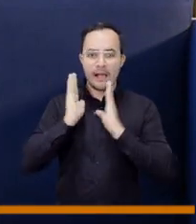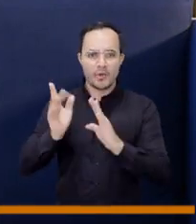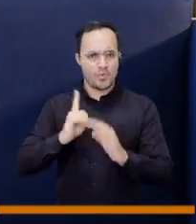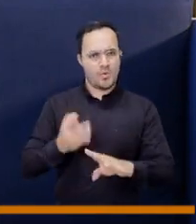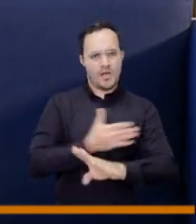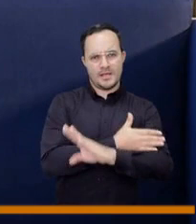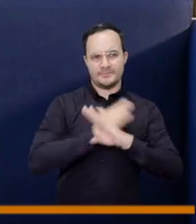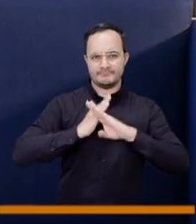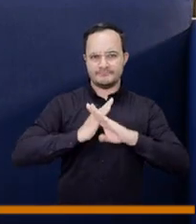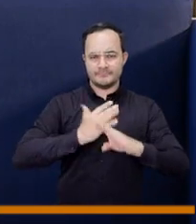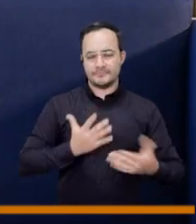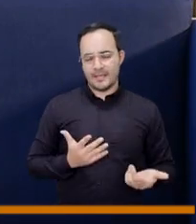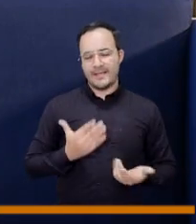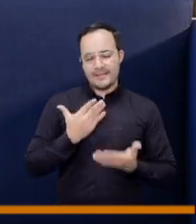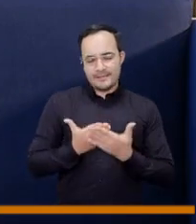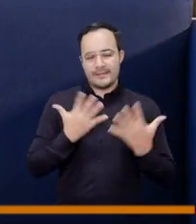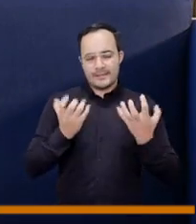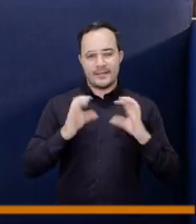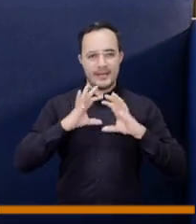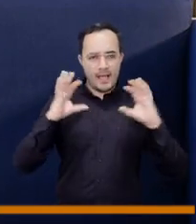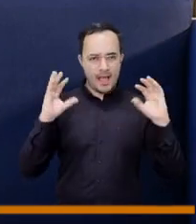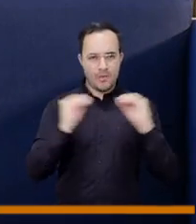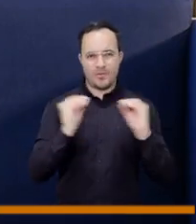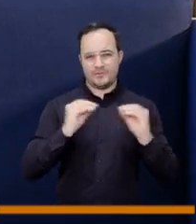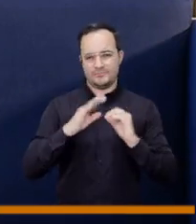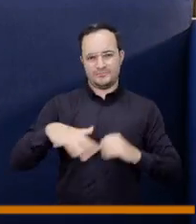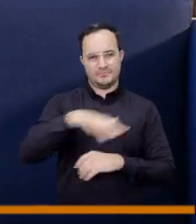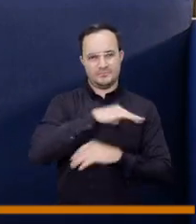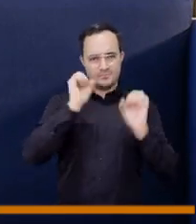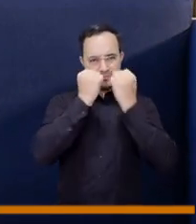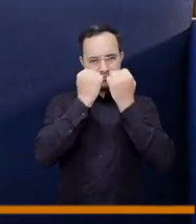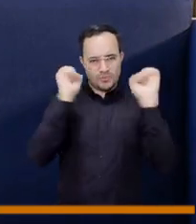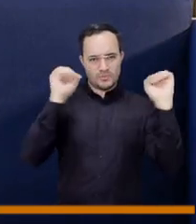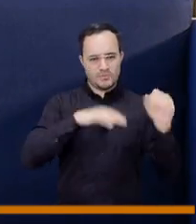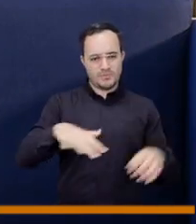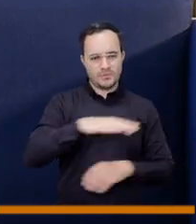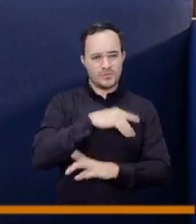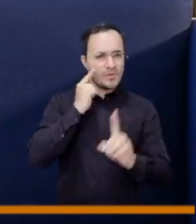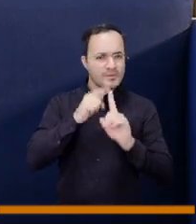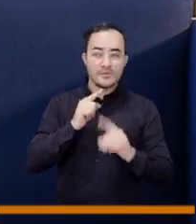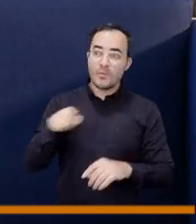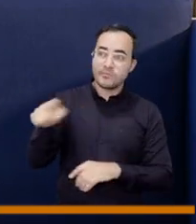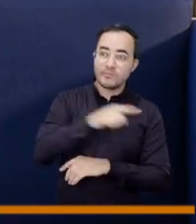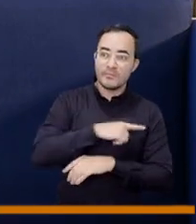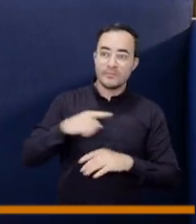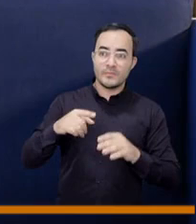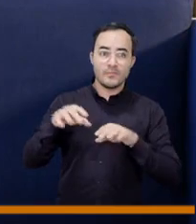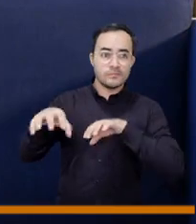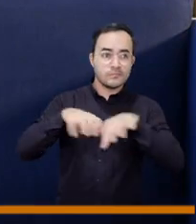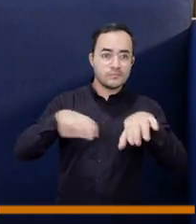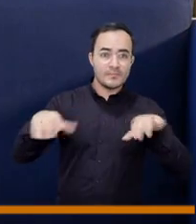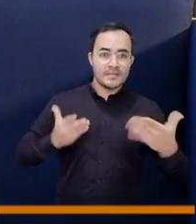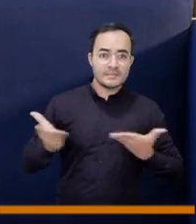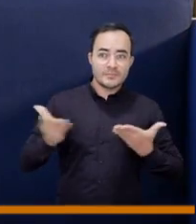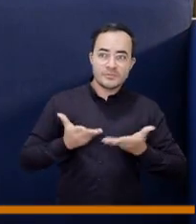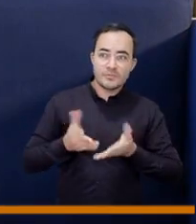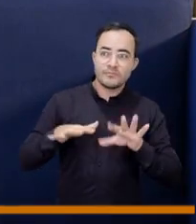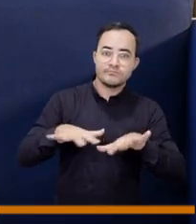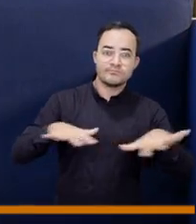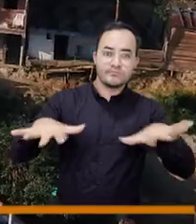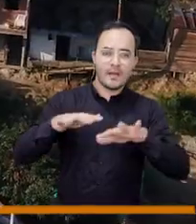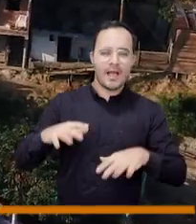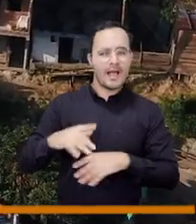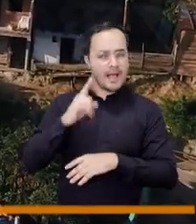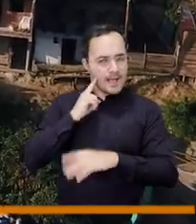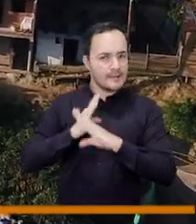un proyecto de acuerdo un acuerdo municipal que pueda garantizar el mantenimiento preventivo de la infraestructura pública para hacerme entender